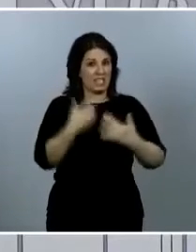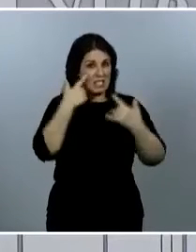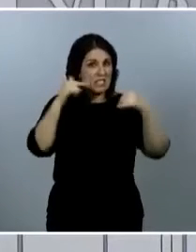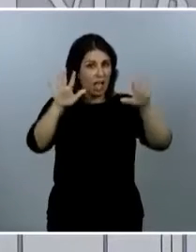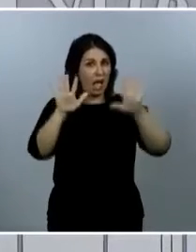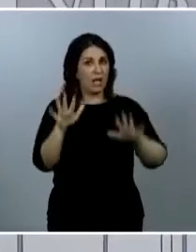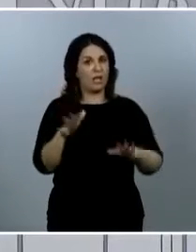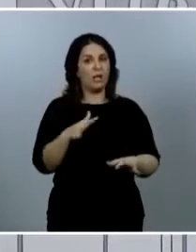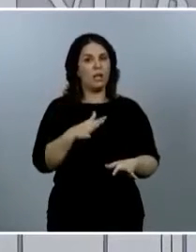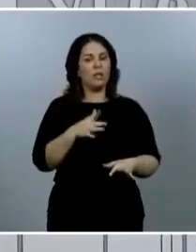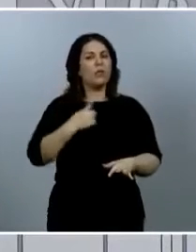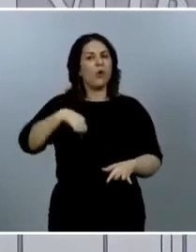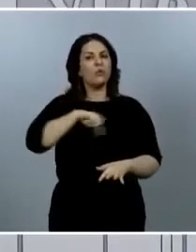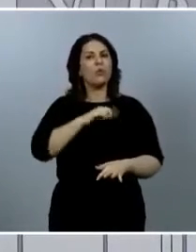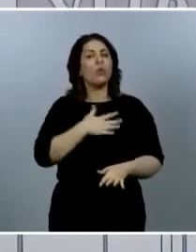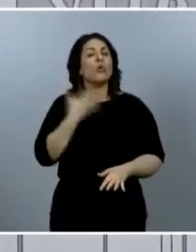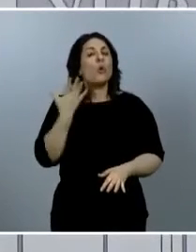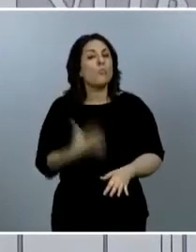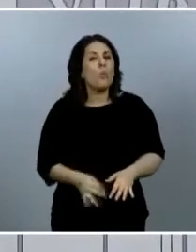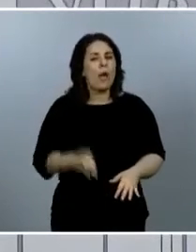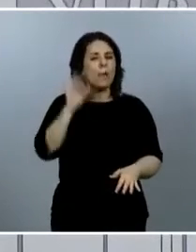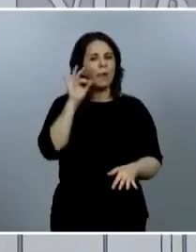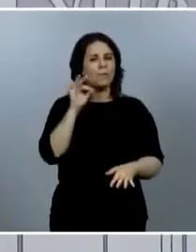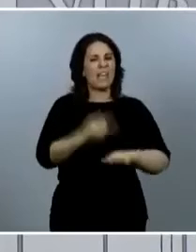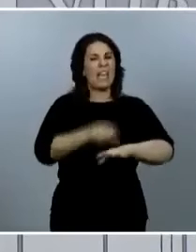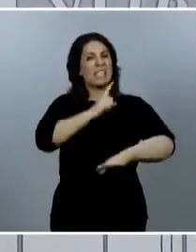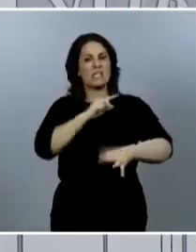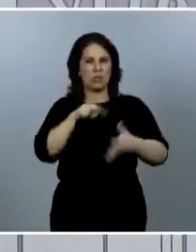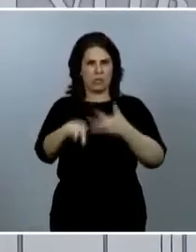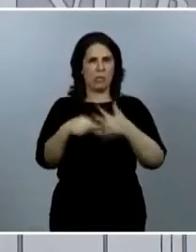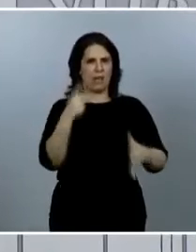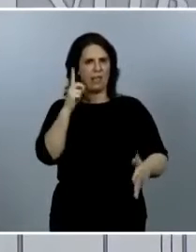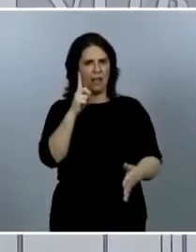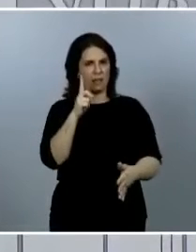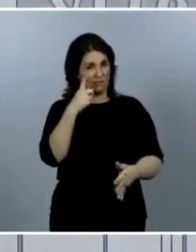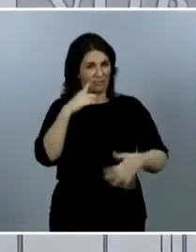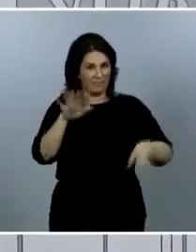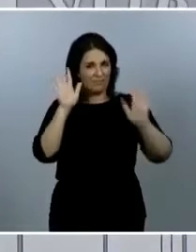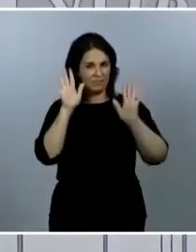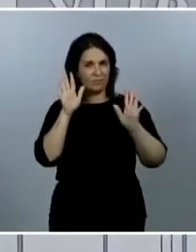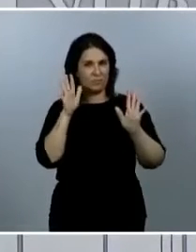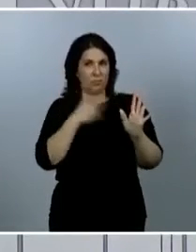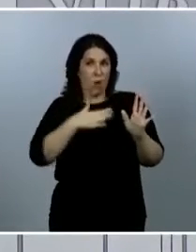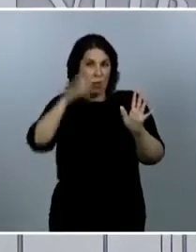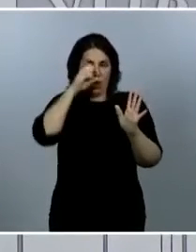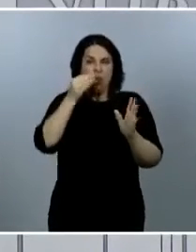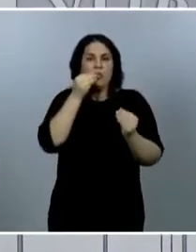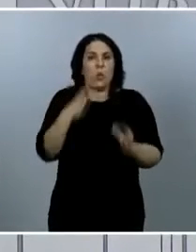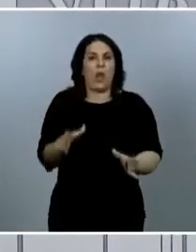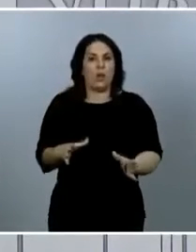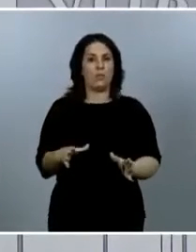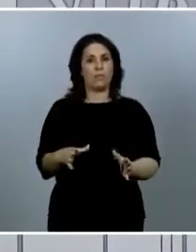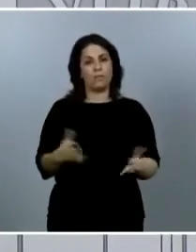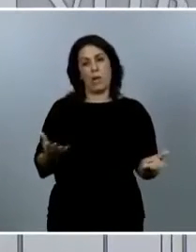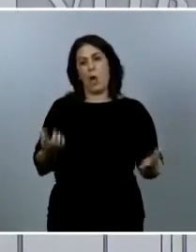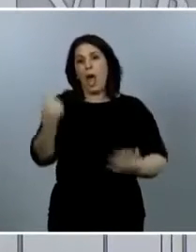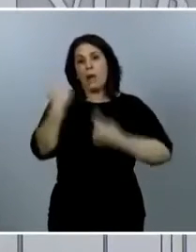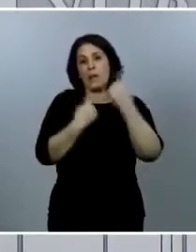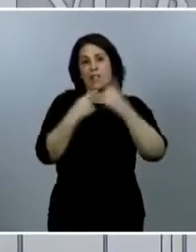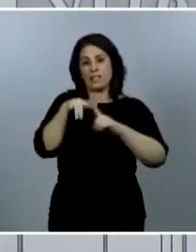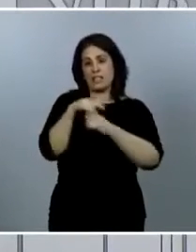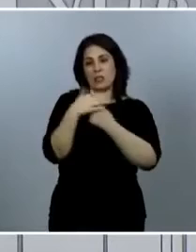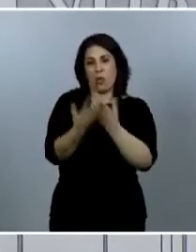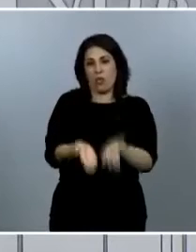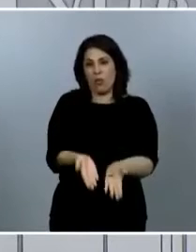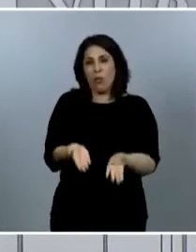transparencia, lo cual desde mi punto de vista es bueno, pero lo cierto es que en algún momento pasamos por situaciones como esta en la que podemos generar